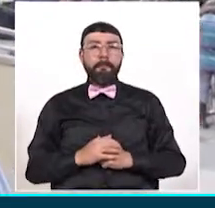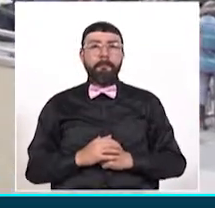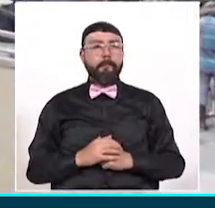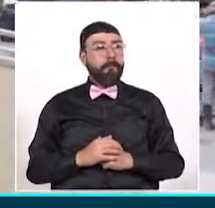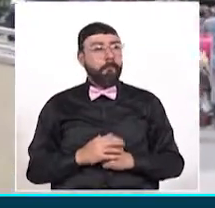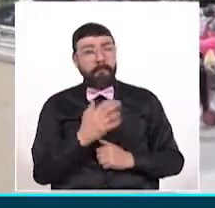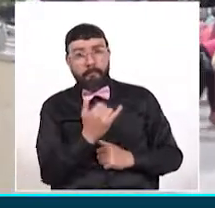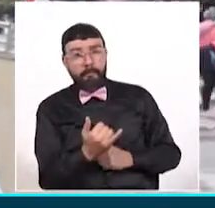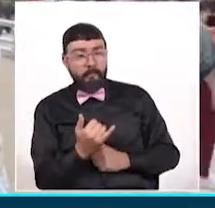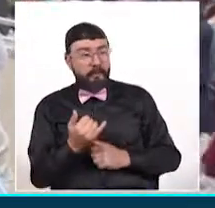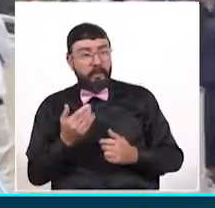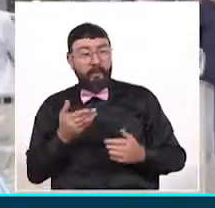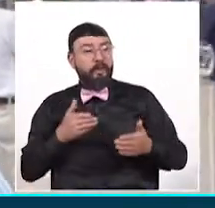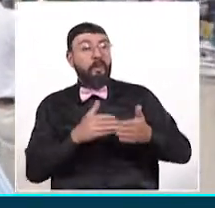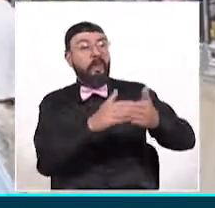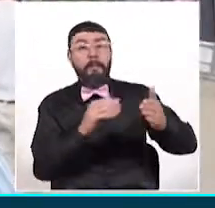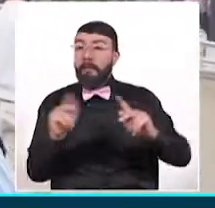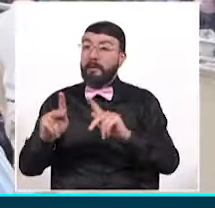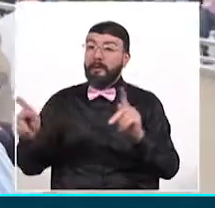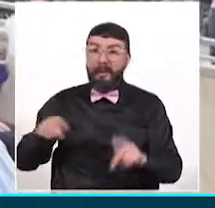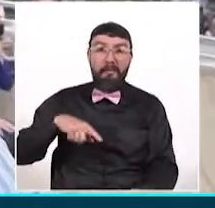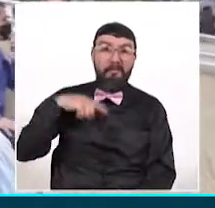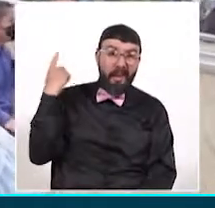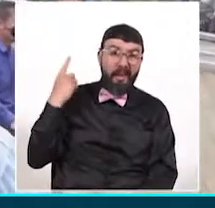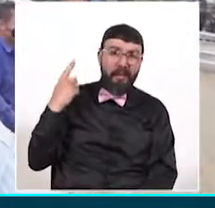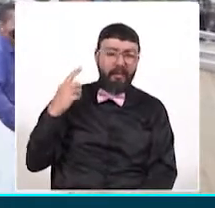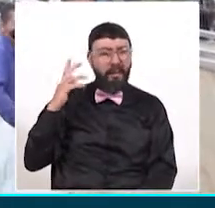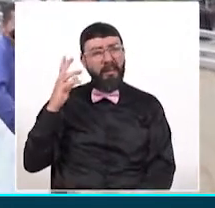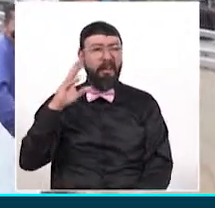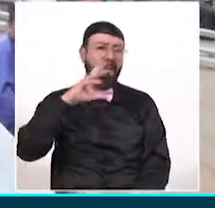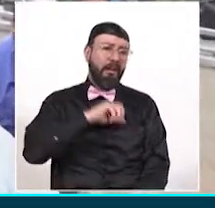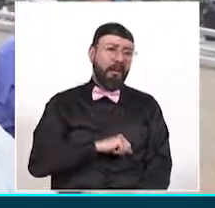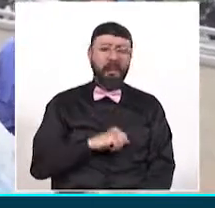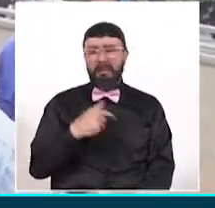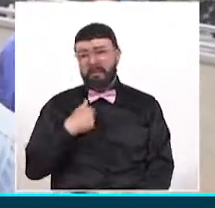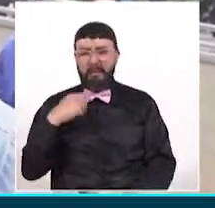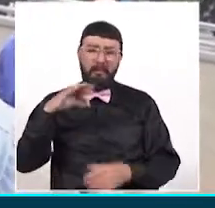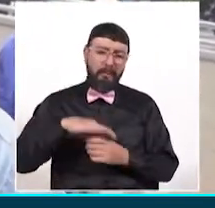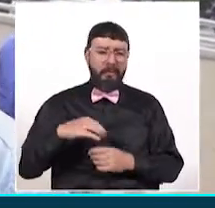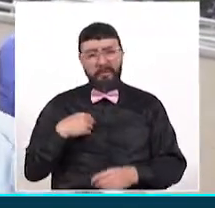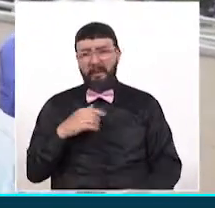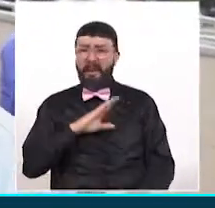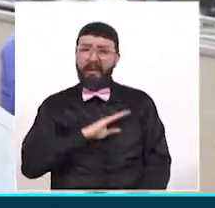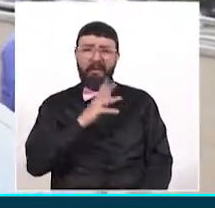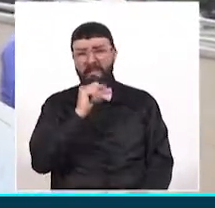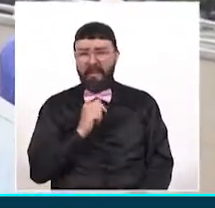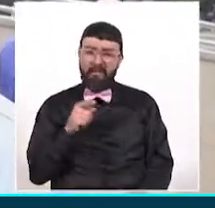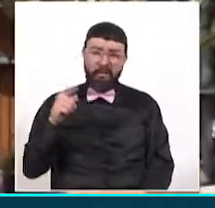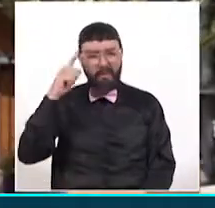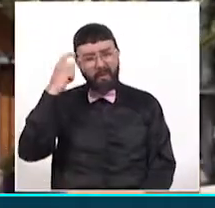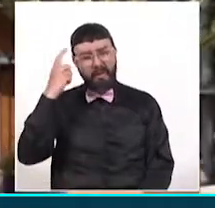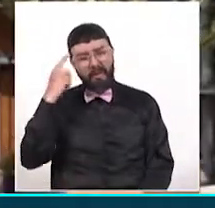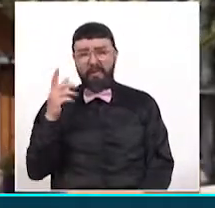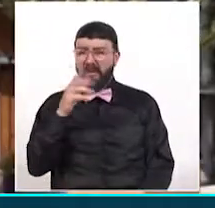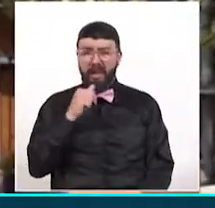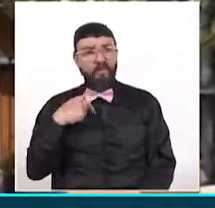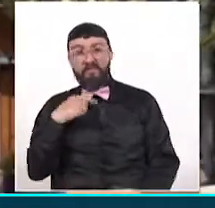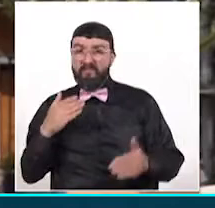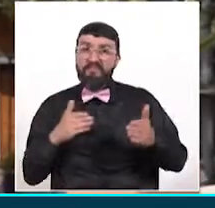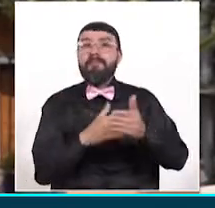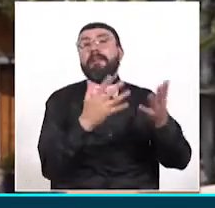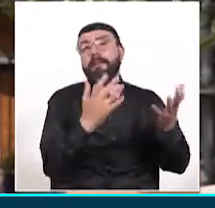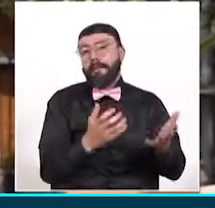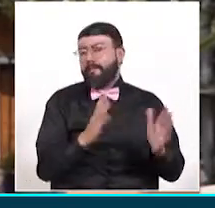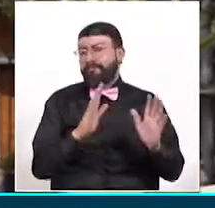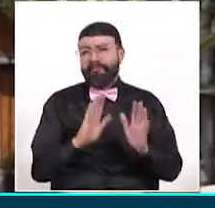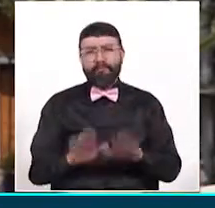Revocatorias son los que pierden. Se sientan a la lamentación y no vencían otra obra. Me parece un absurdo. Cabe mencionar que